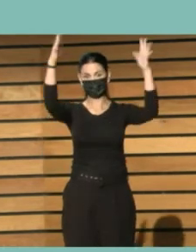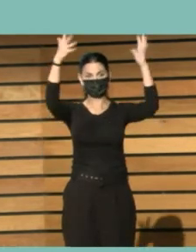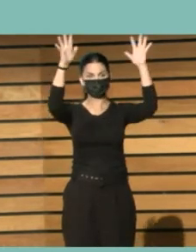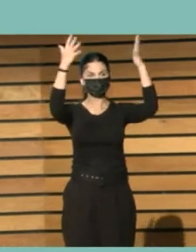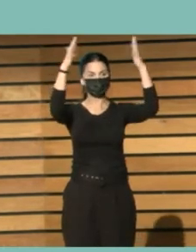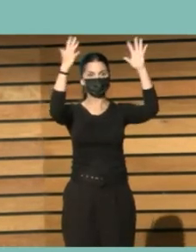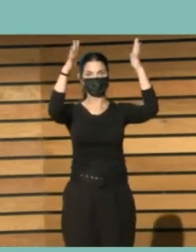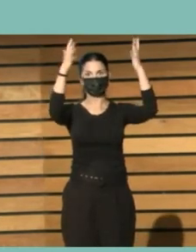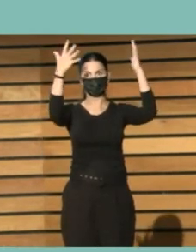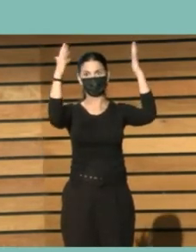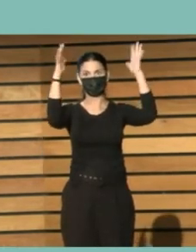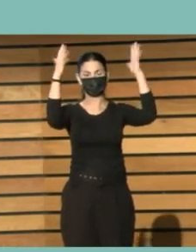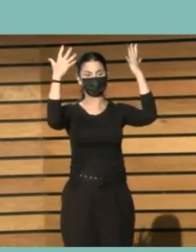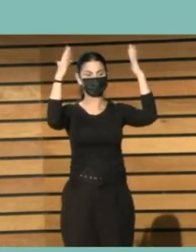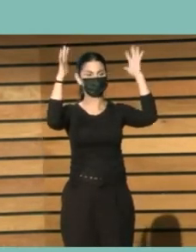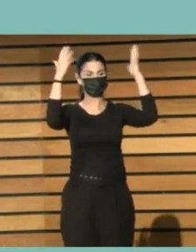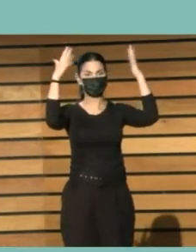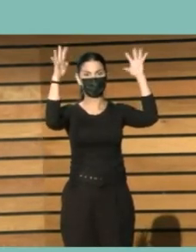Belén.